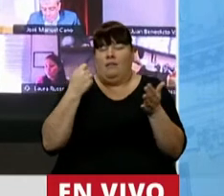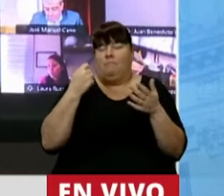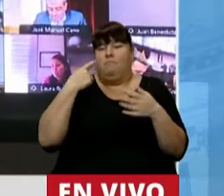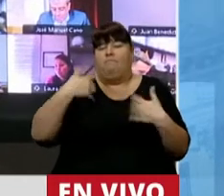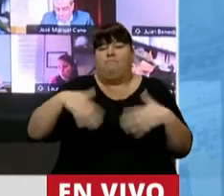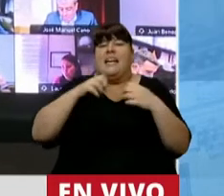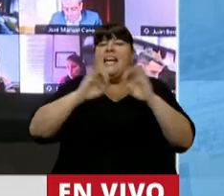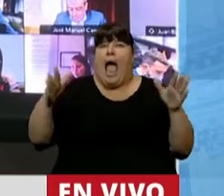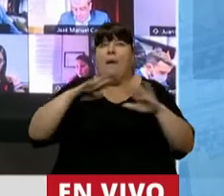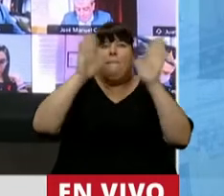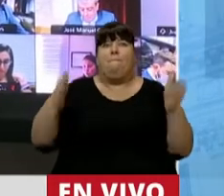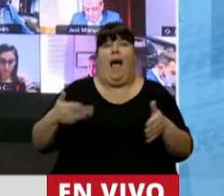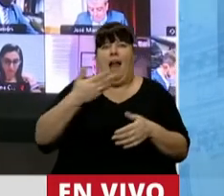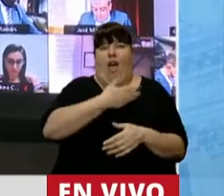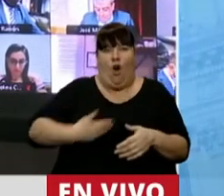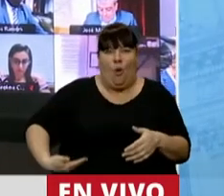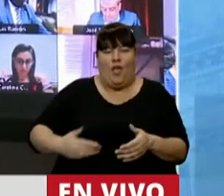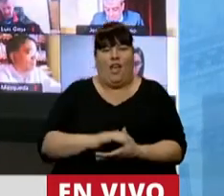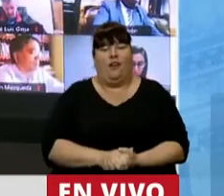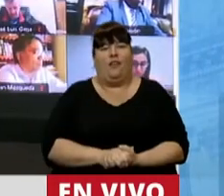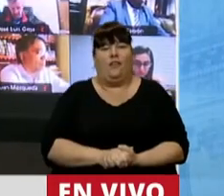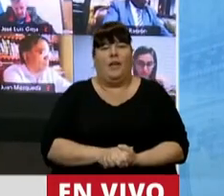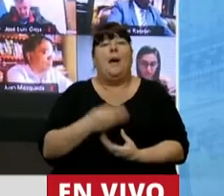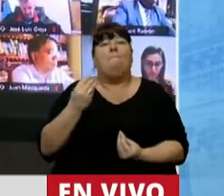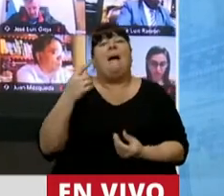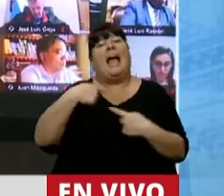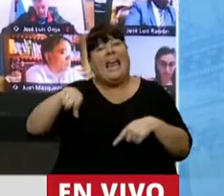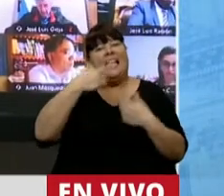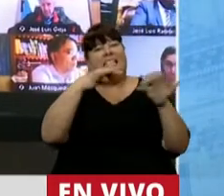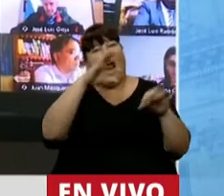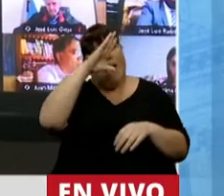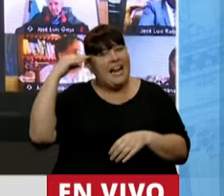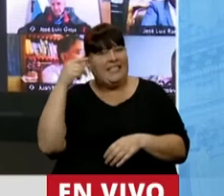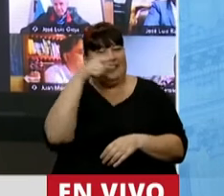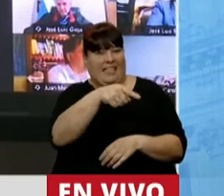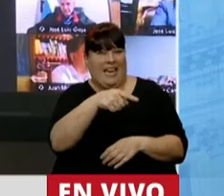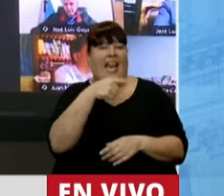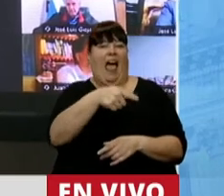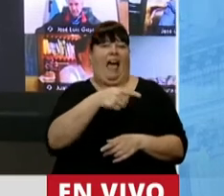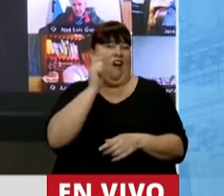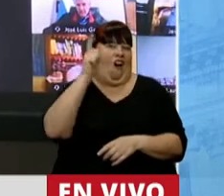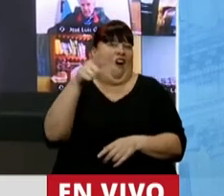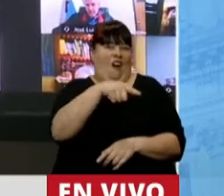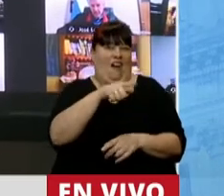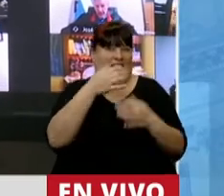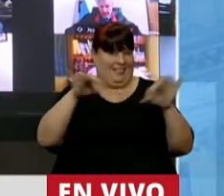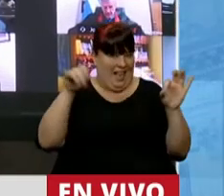institucional para que Cristina Kirchner pudiera llevar adelante su cometido.